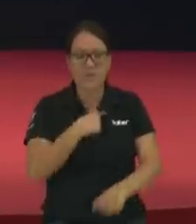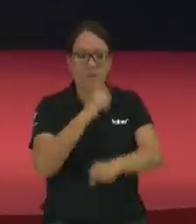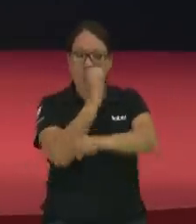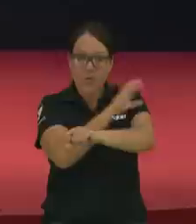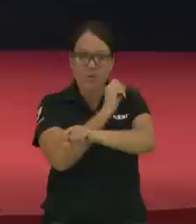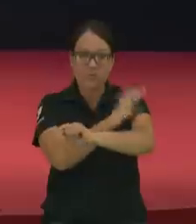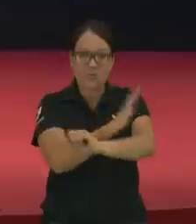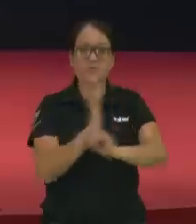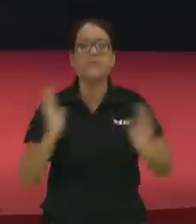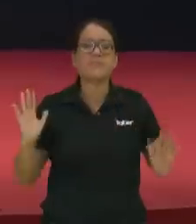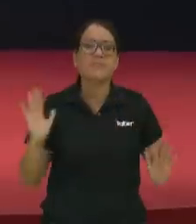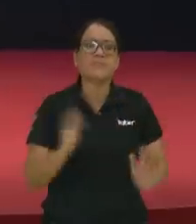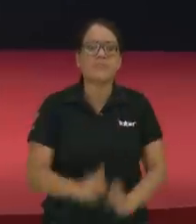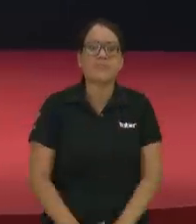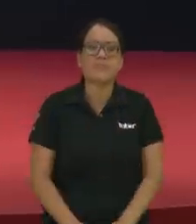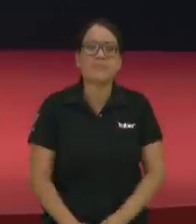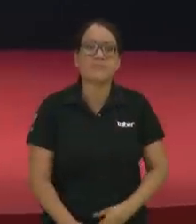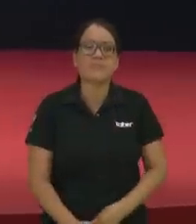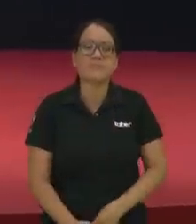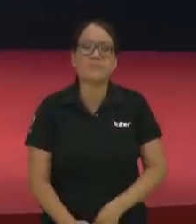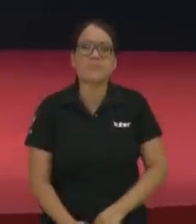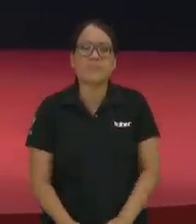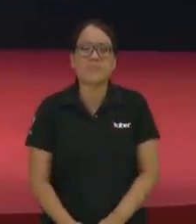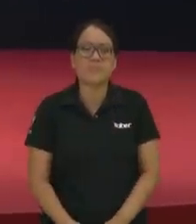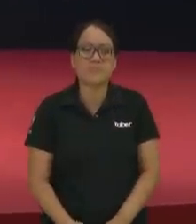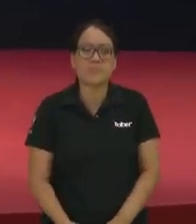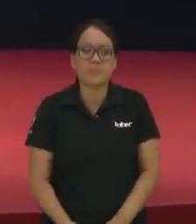instruye al niño en su camino